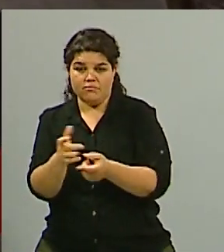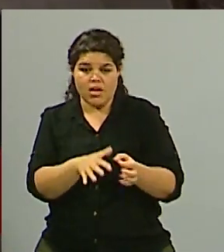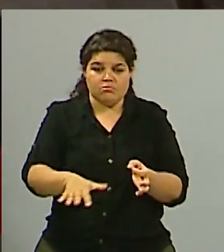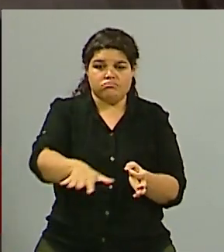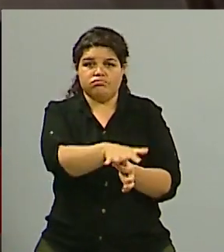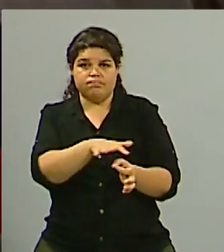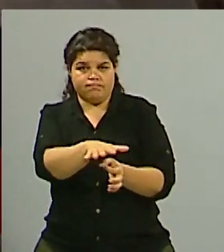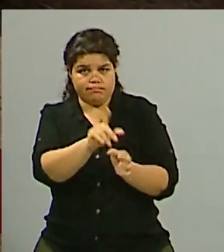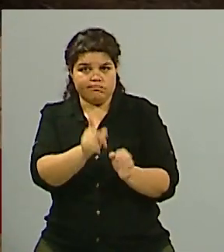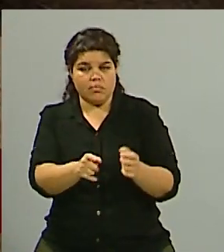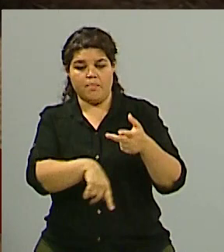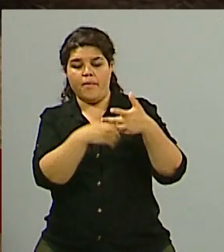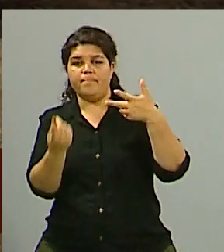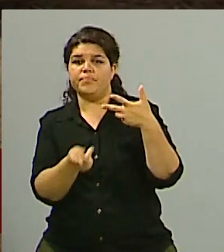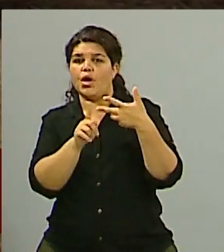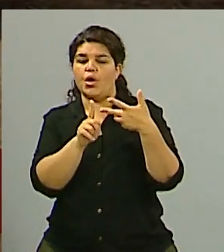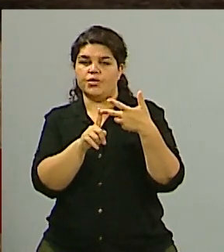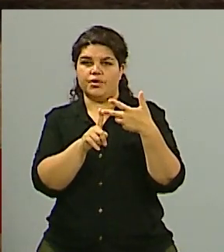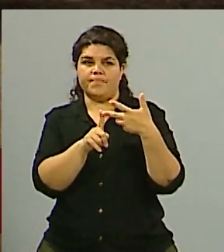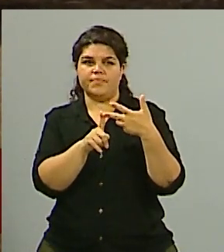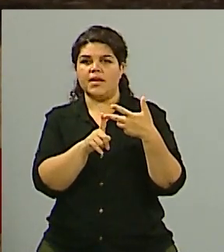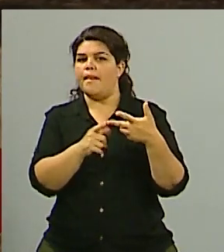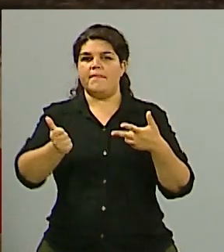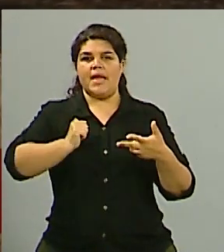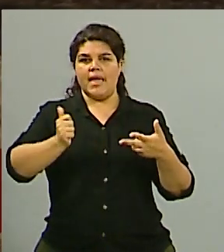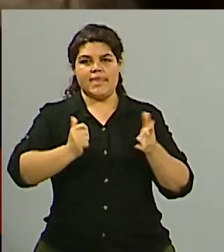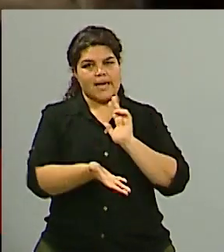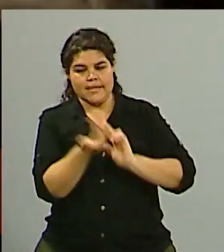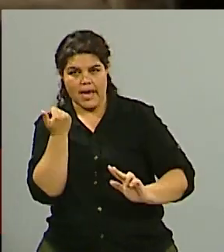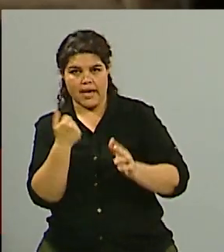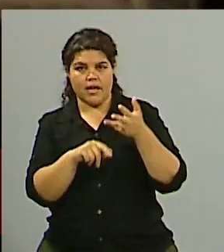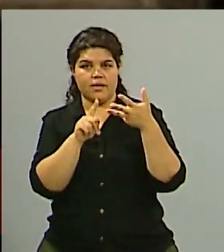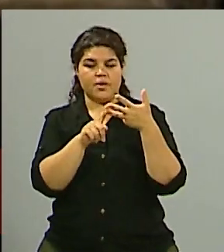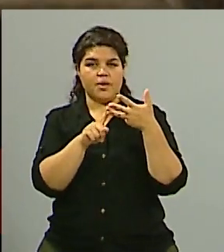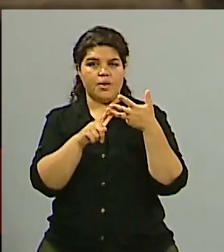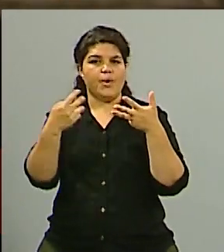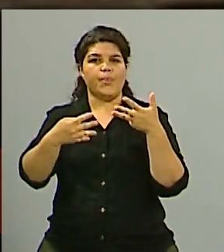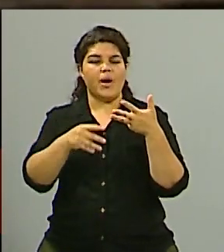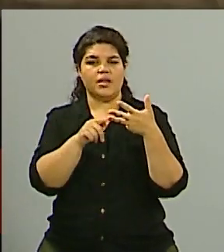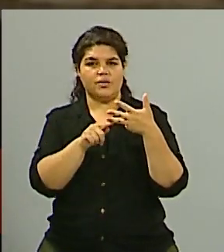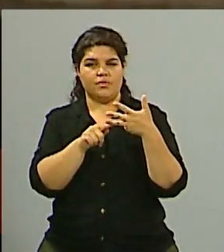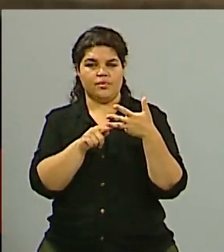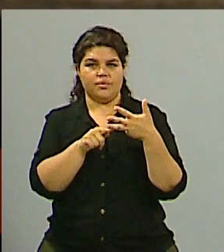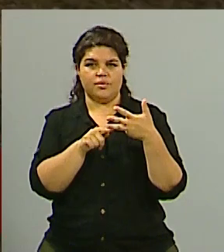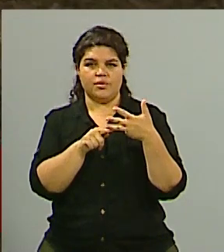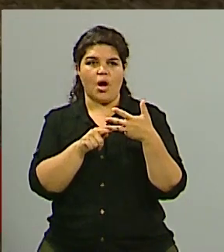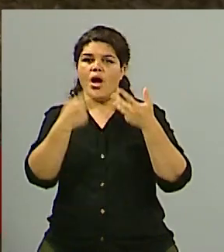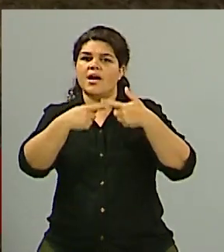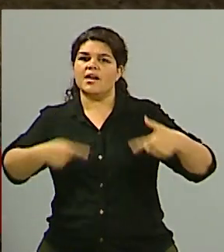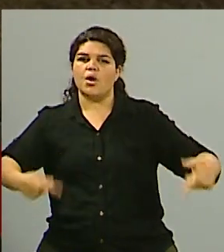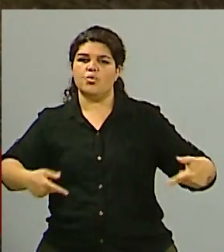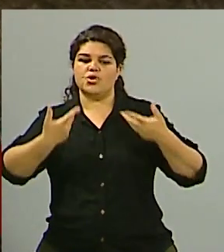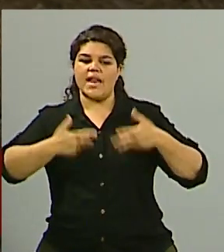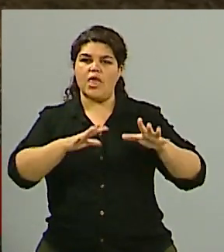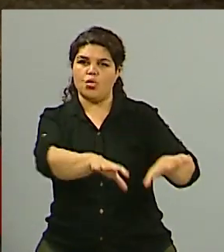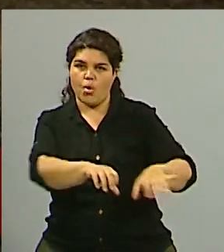territorio nacional. En tercer lugar, la desmilitarización. En cuarto lugar, la cuestión de los recursos naturales. Y en quinto